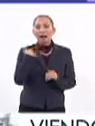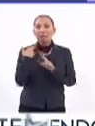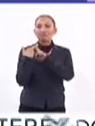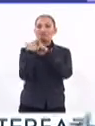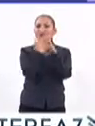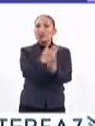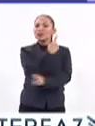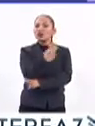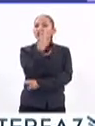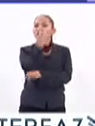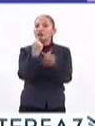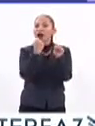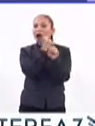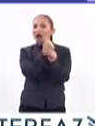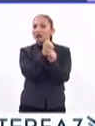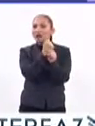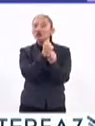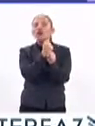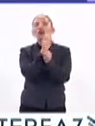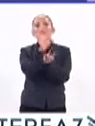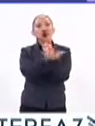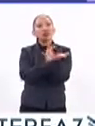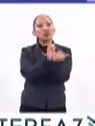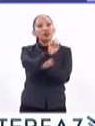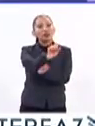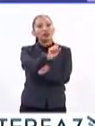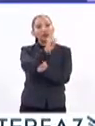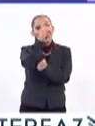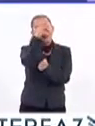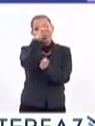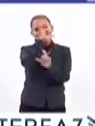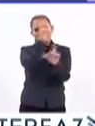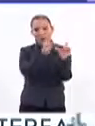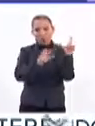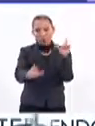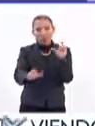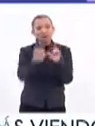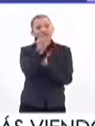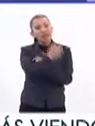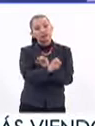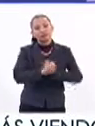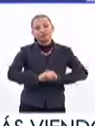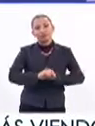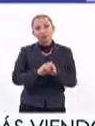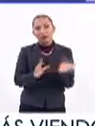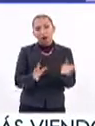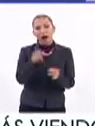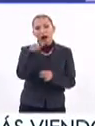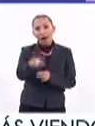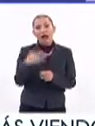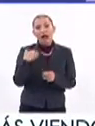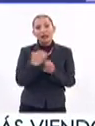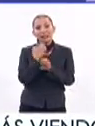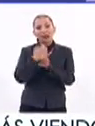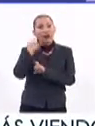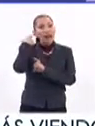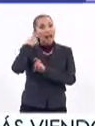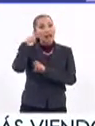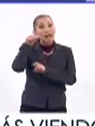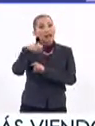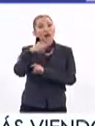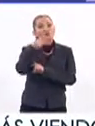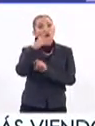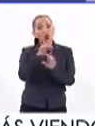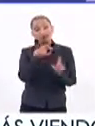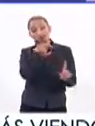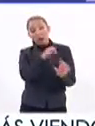conmemoración del 102 aniversario de la Constitución Política de nuestro país. Esto, por supuesto, en el estado de Querétaro, donde se